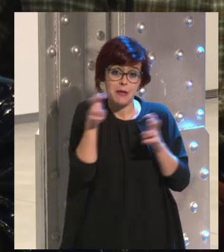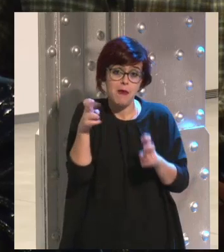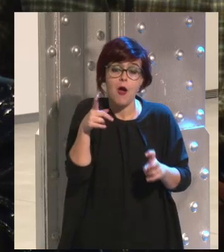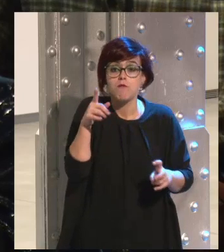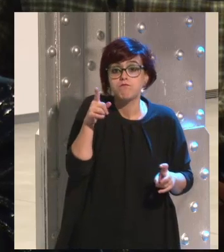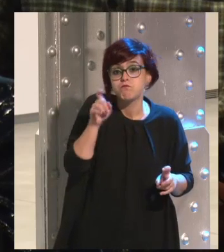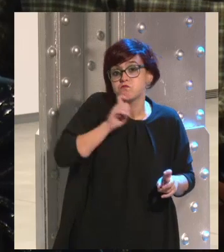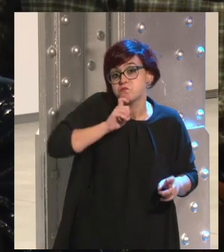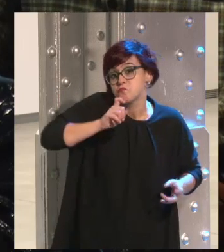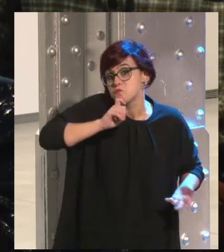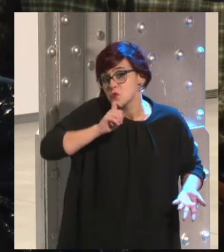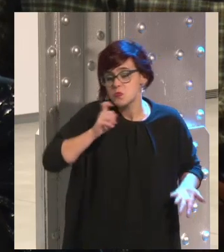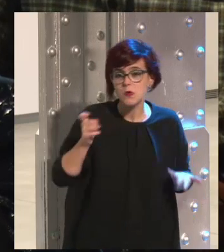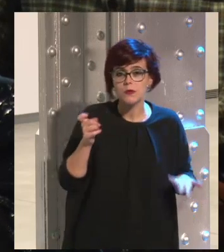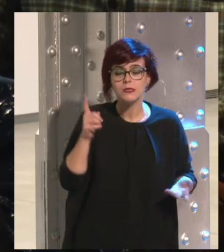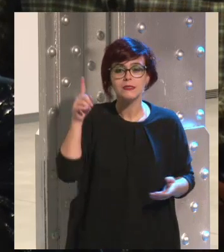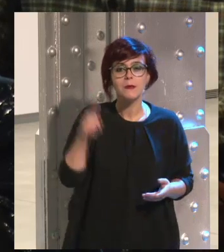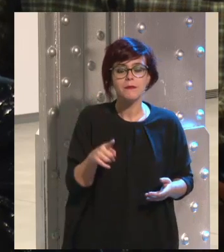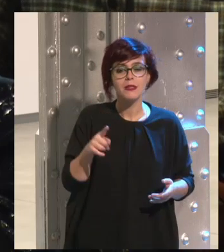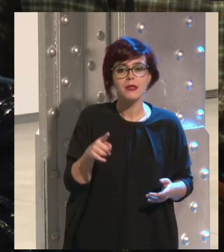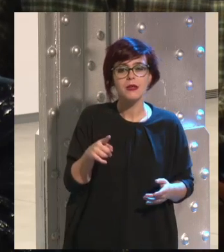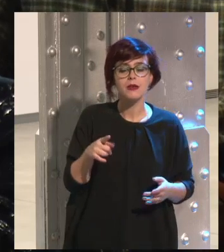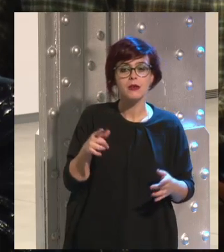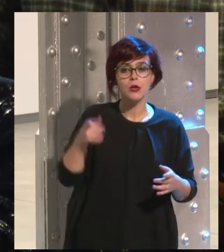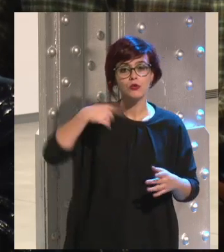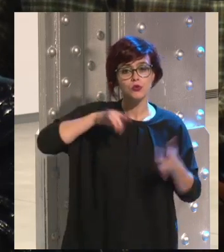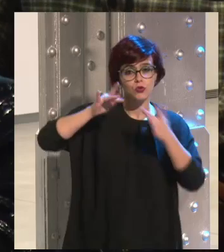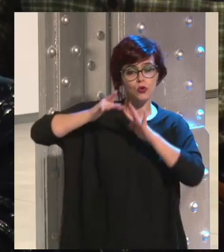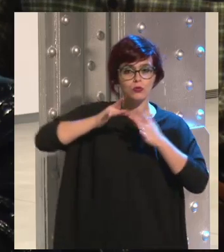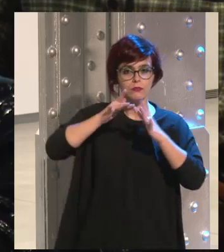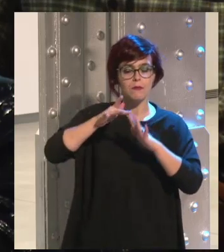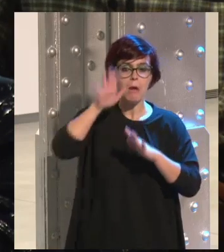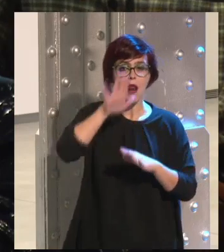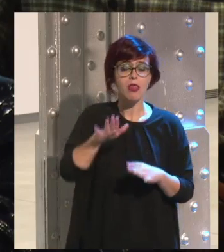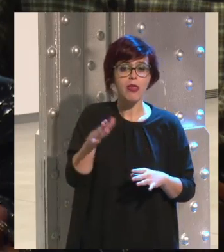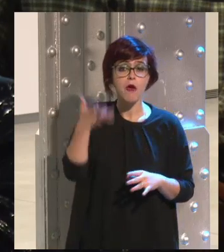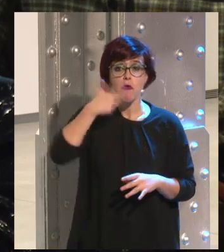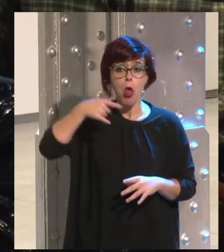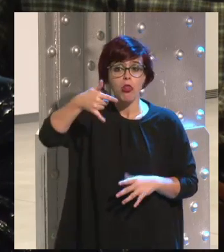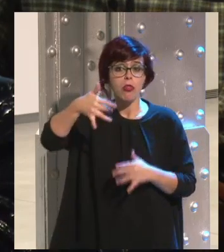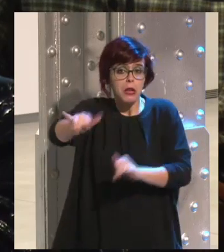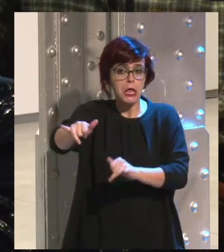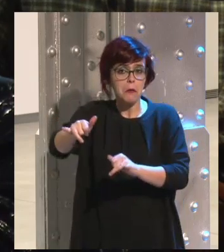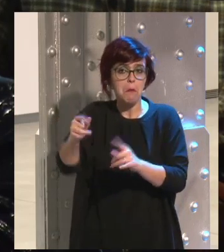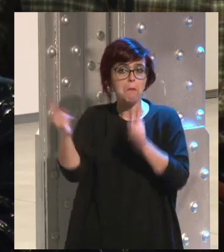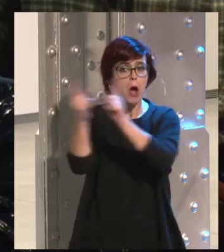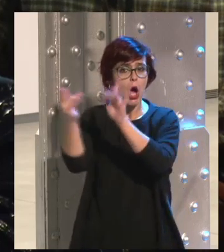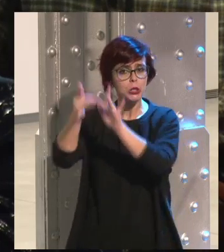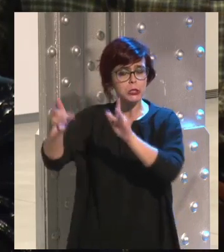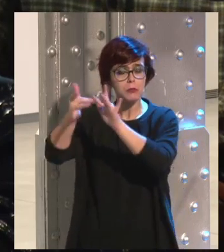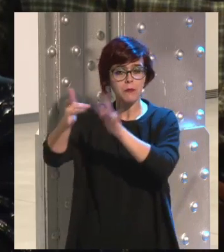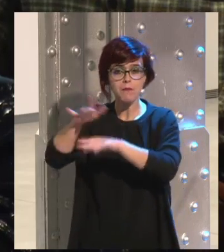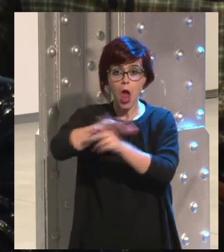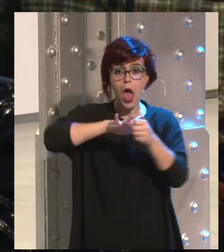y por qué nos importa más relacionarnos con desconocidos frente a nuestro entorno conocido